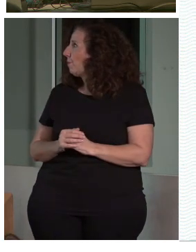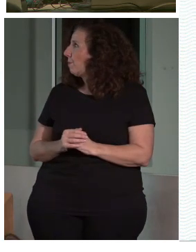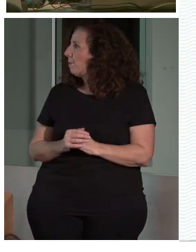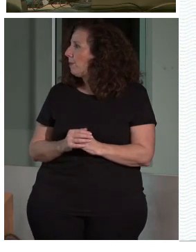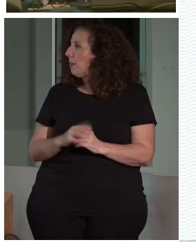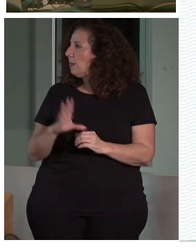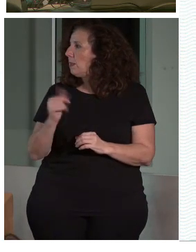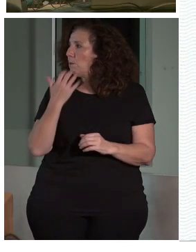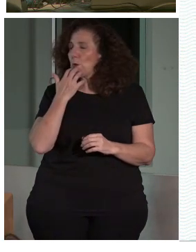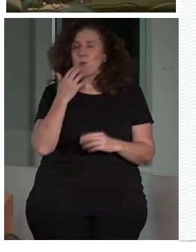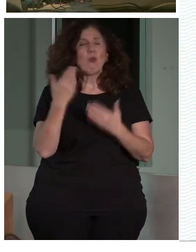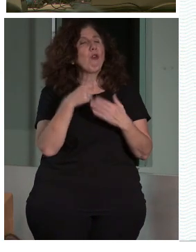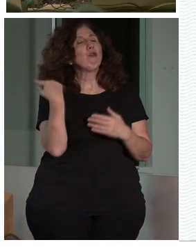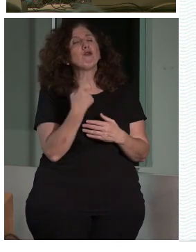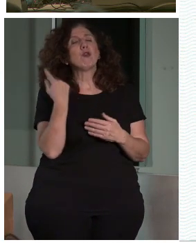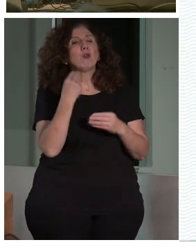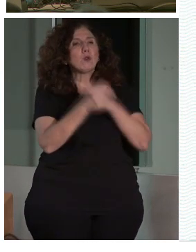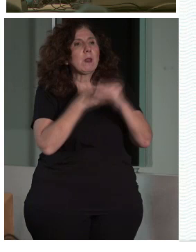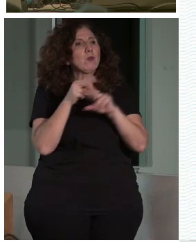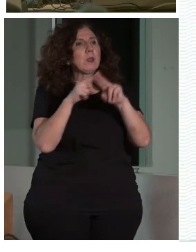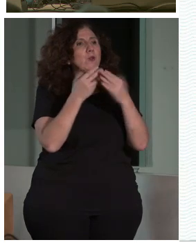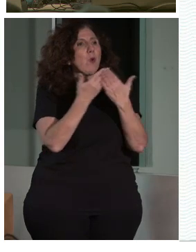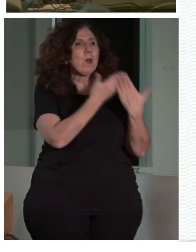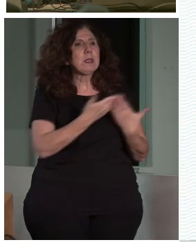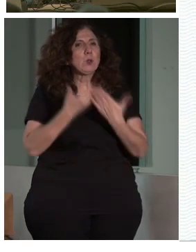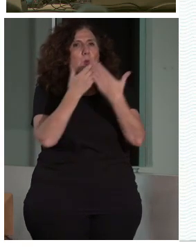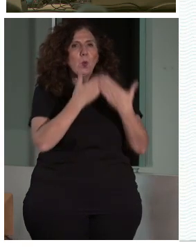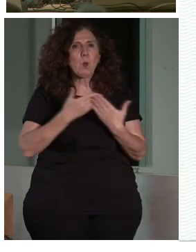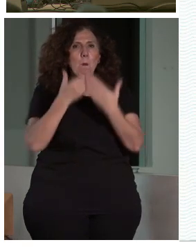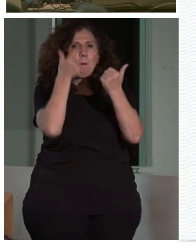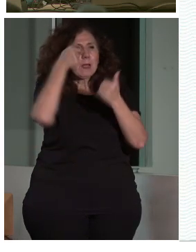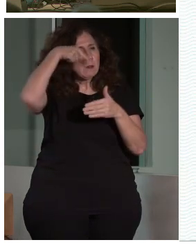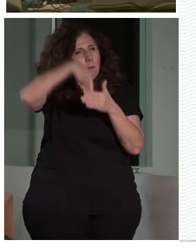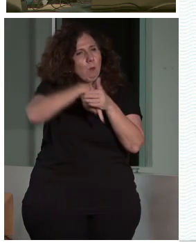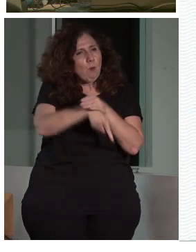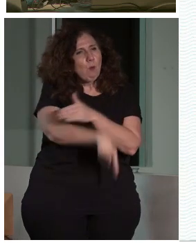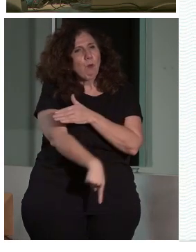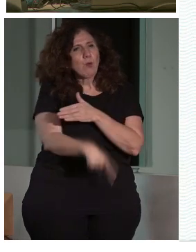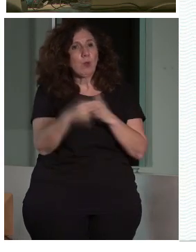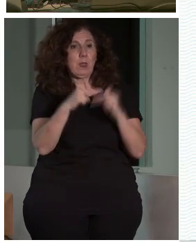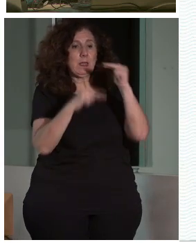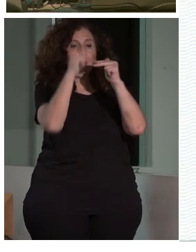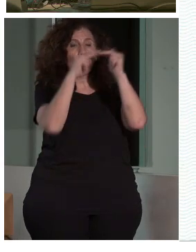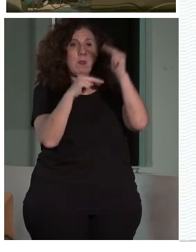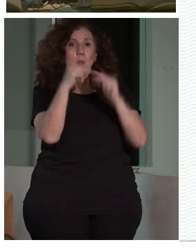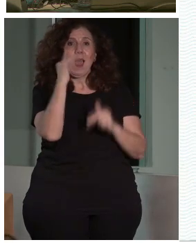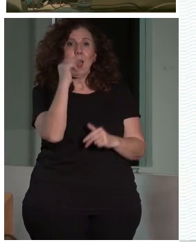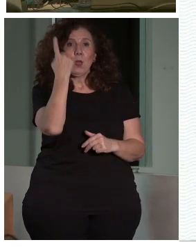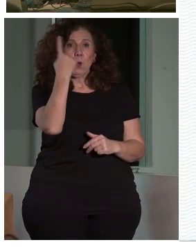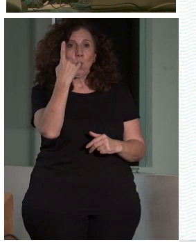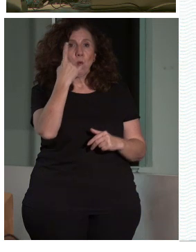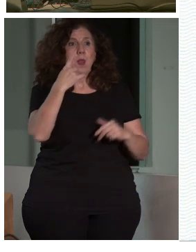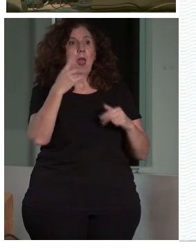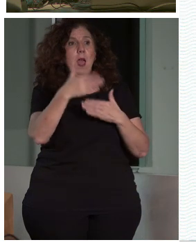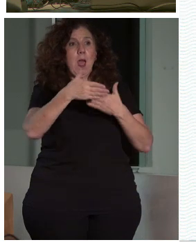hecho un estudio más amplio de este edificio tan importante, nos hubiésemos dado cuenta que una de las puertas del crucero, por donde se